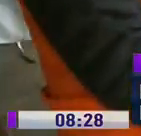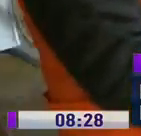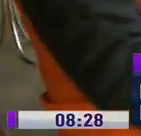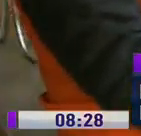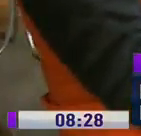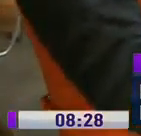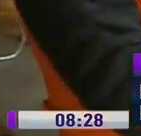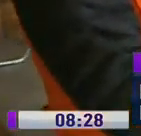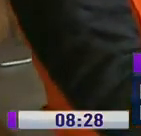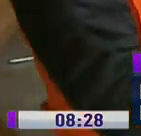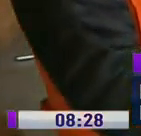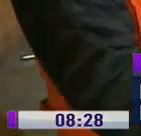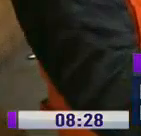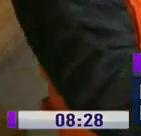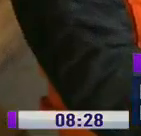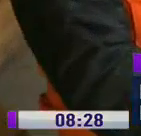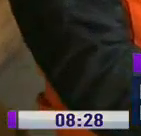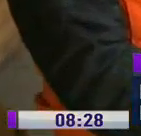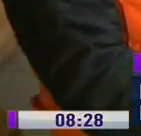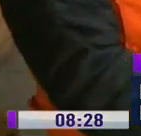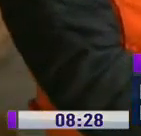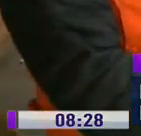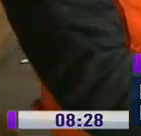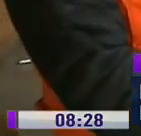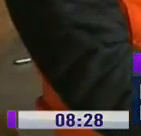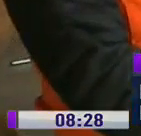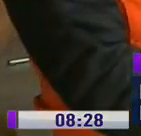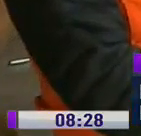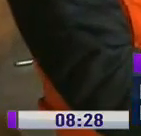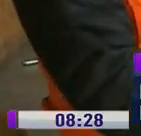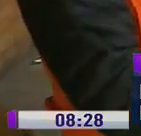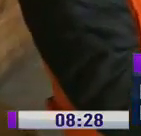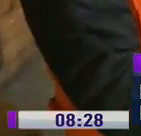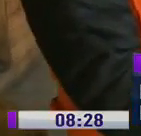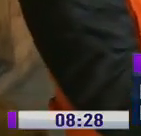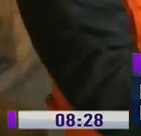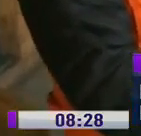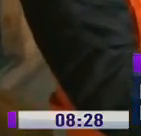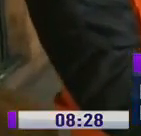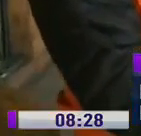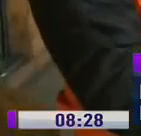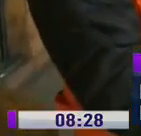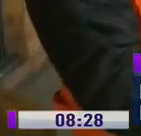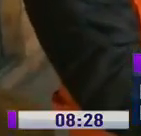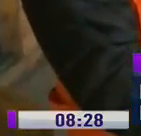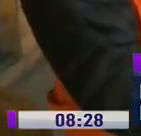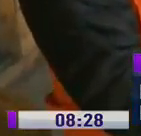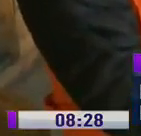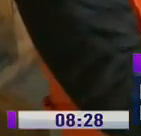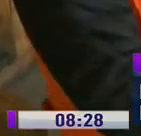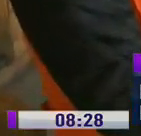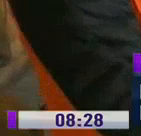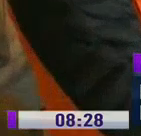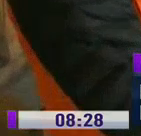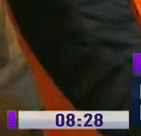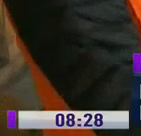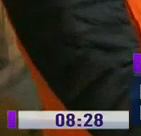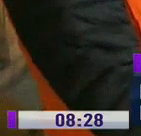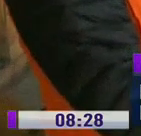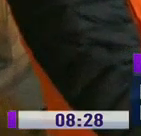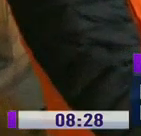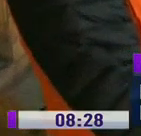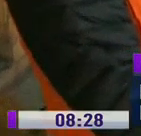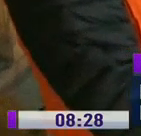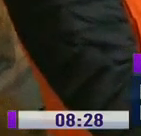dirección también. Bien, entonces es importante que la ciudadanía, si es que no puede acercarse, pueda buscarlas a ustedes a través de las redes sociales. Sí, a través de Facebook.